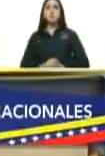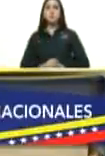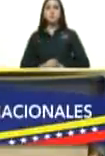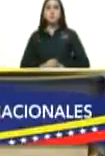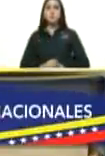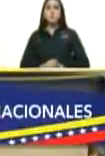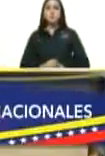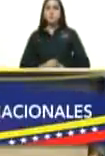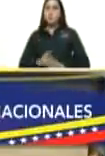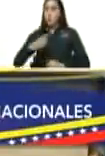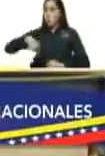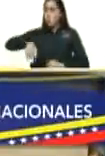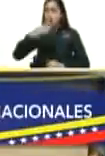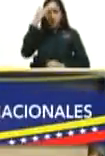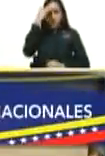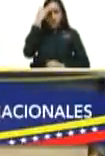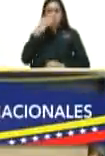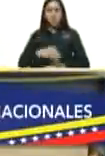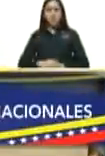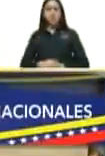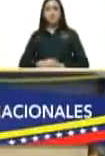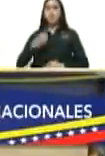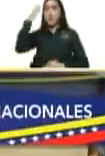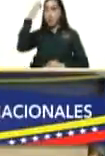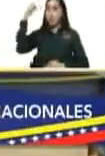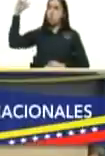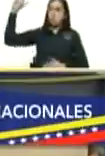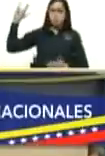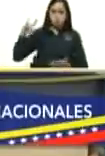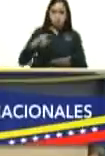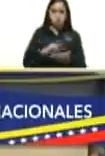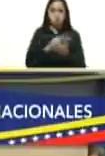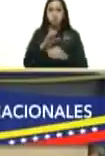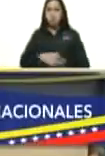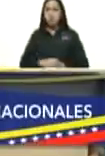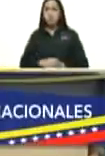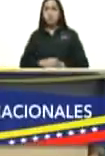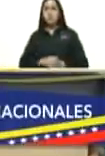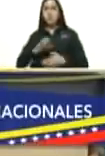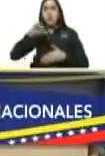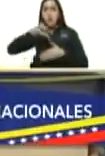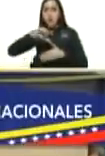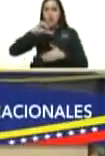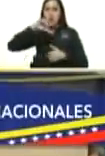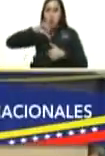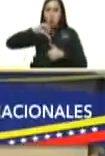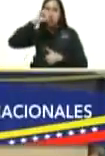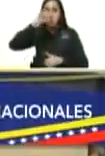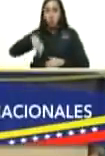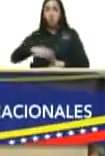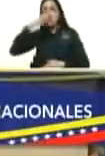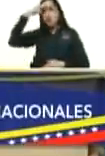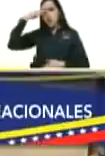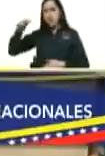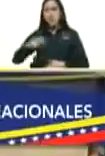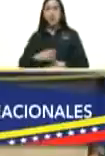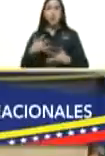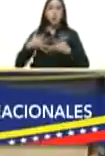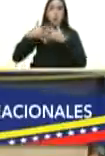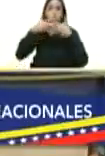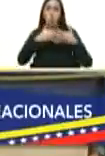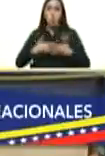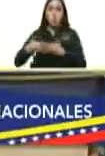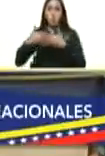como saben ustedes ustedes vienen de Europa de América del Sur de América Central de México de Estados Unidos